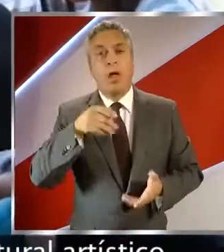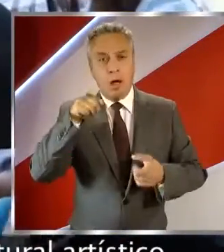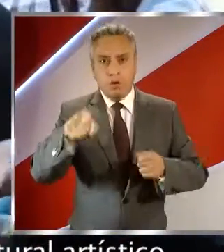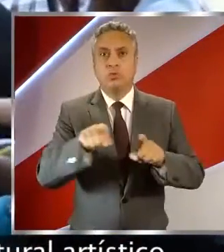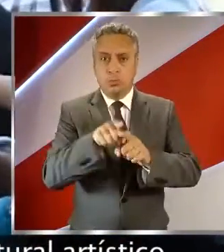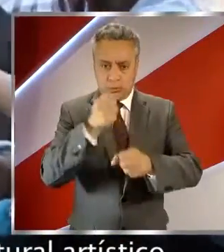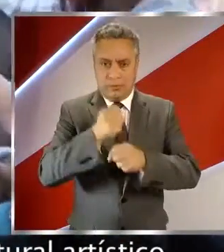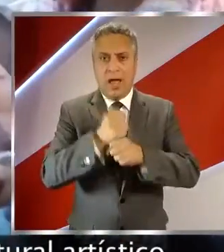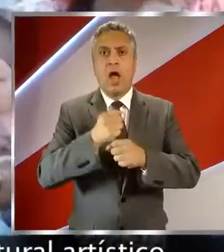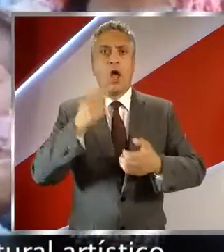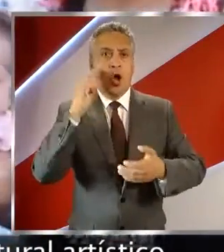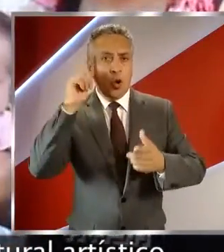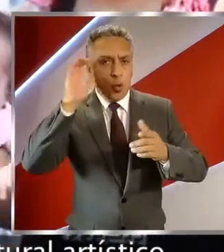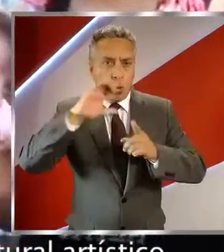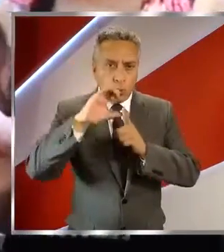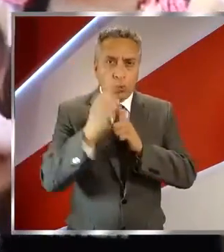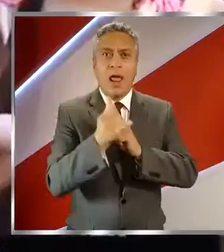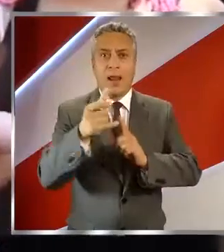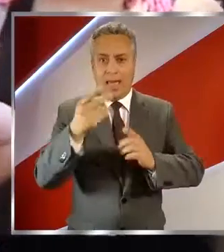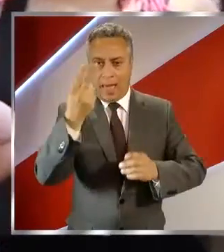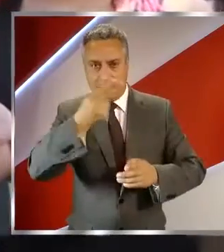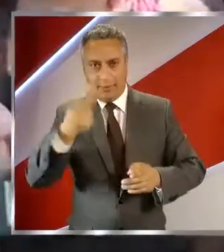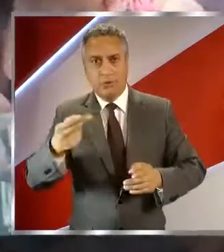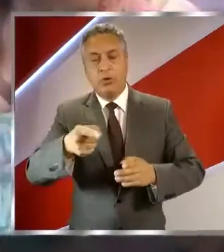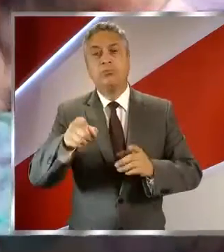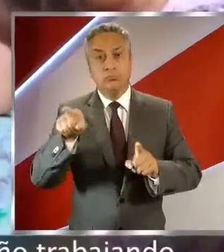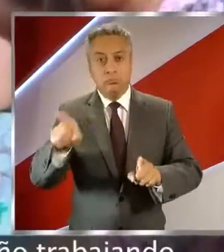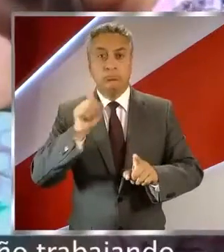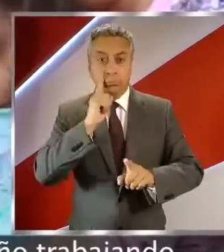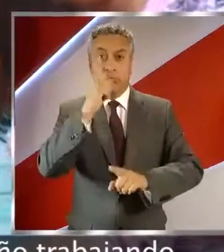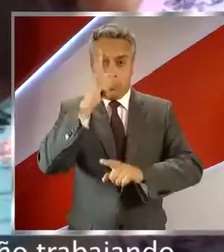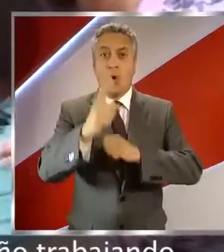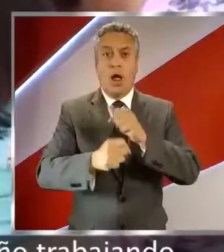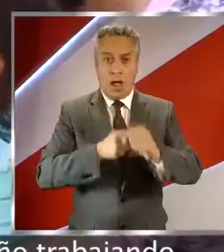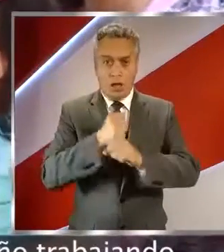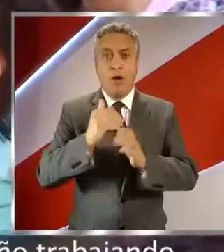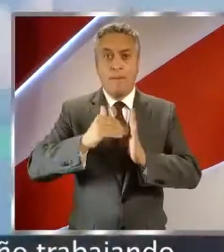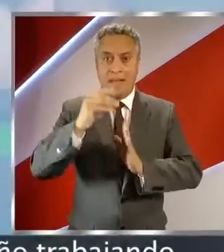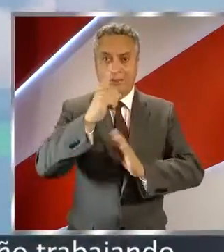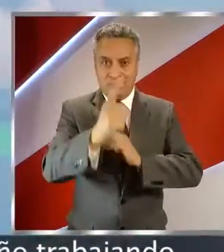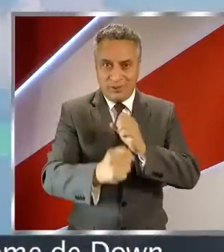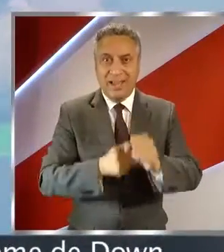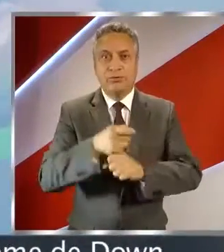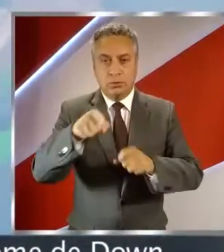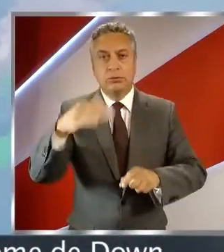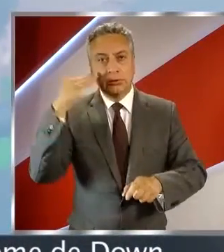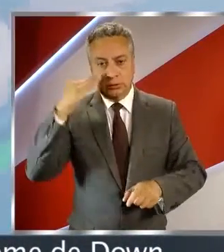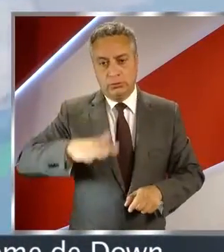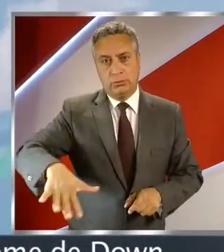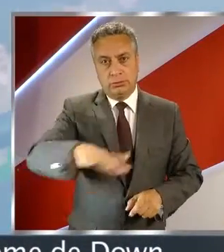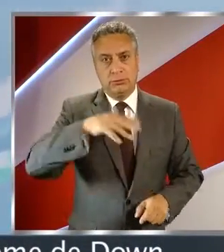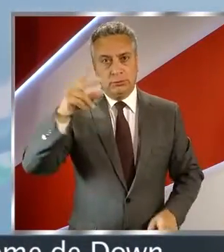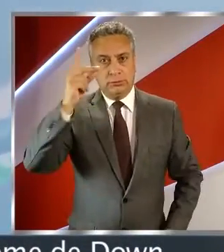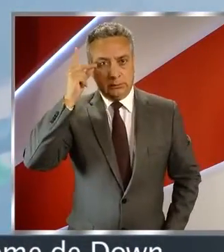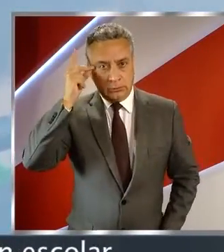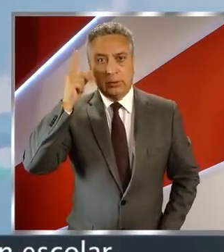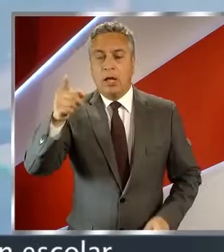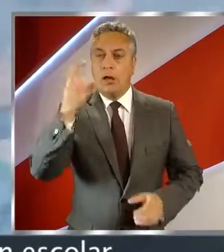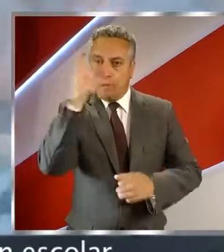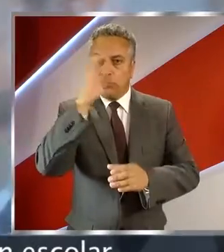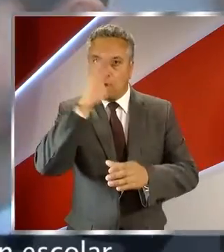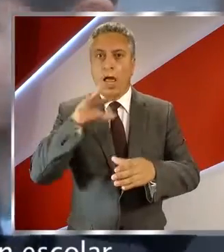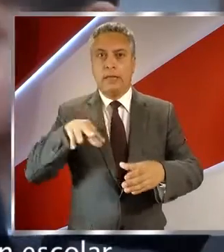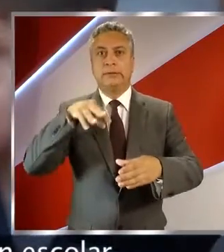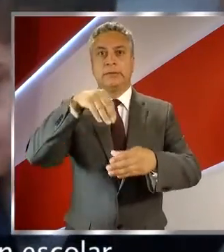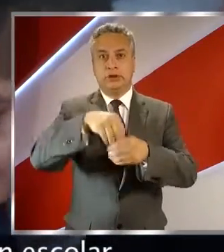trabajado como un centro cultural, artístico y desarrollo social, la cual lleva poco más de un año trabajando con niños que padecen síndrome de Down, quienes